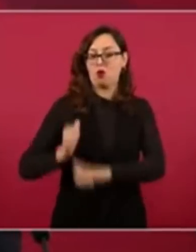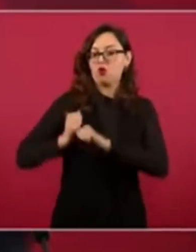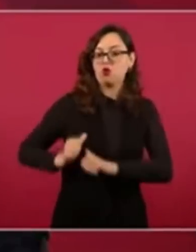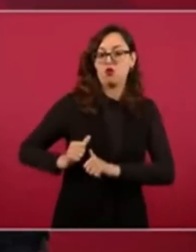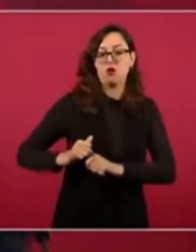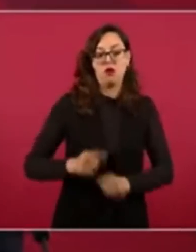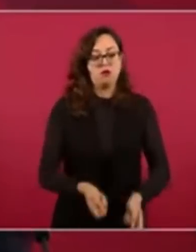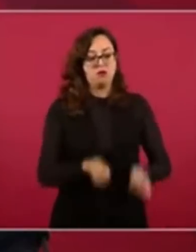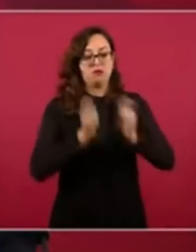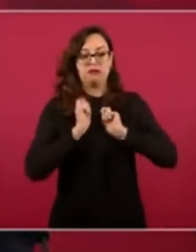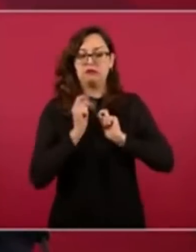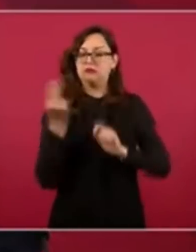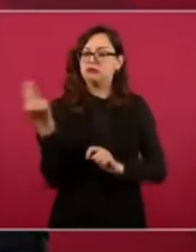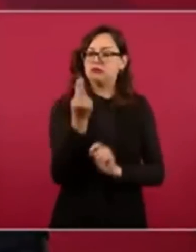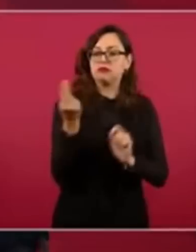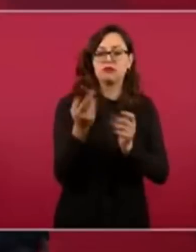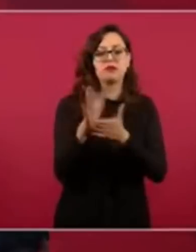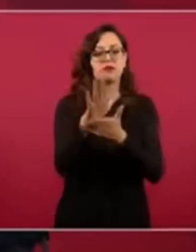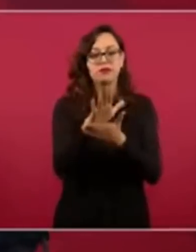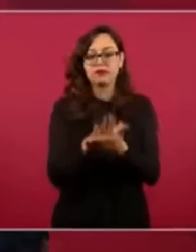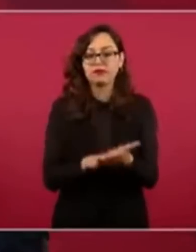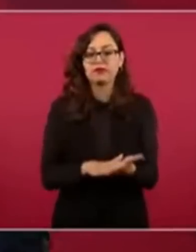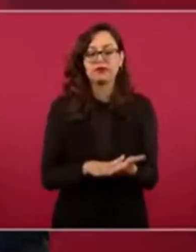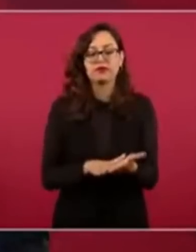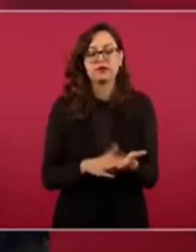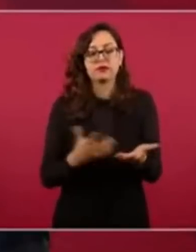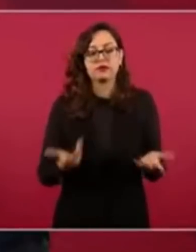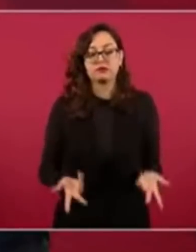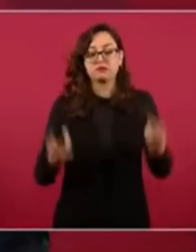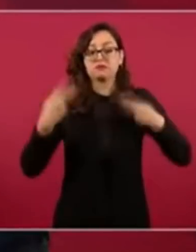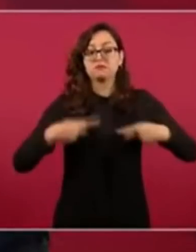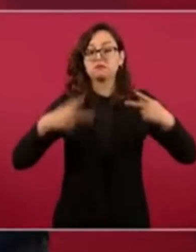aún siendo una eminencia